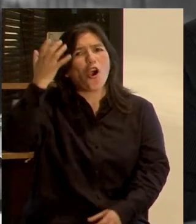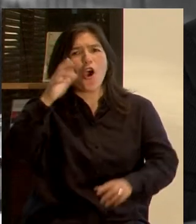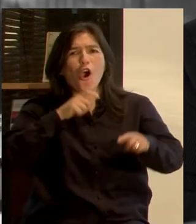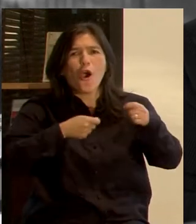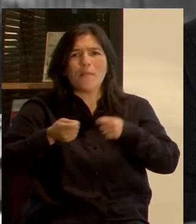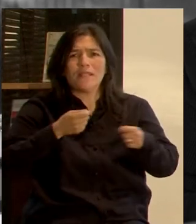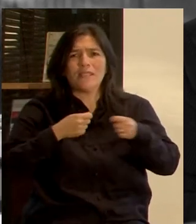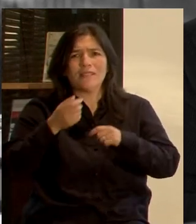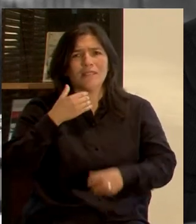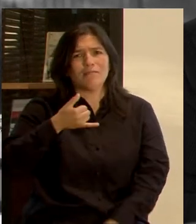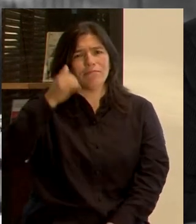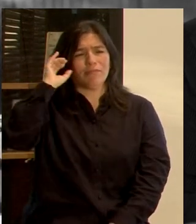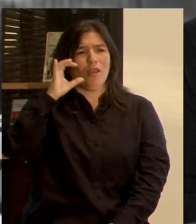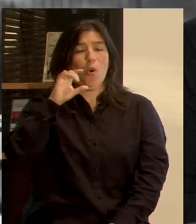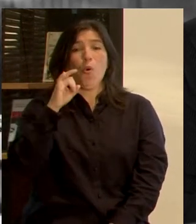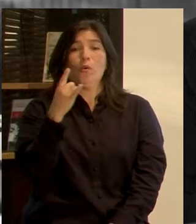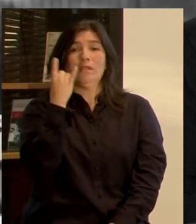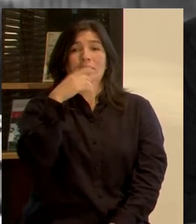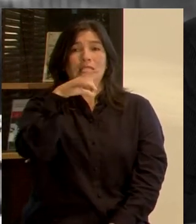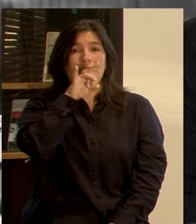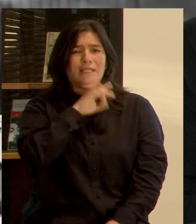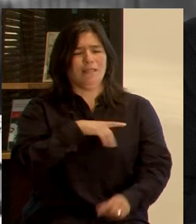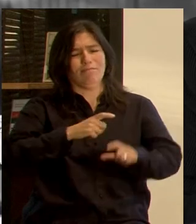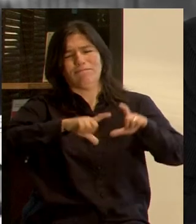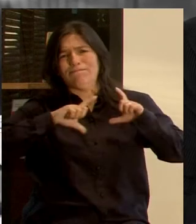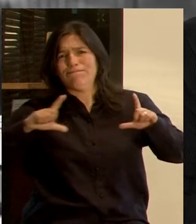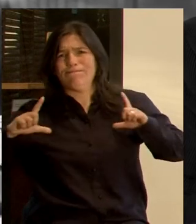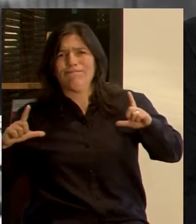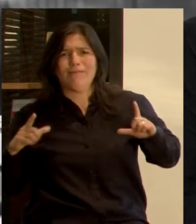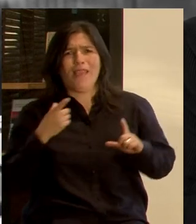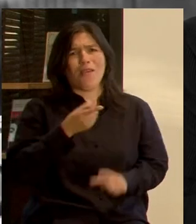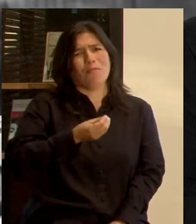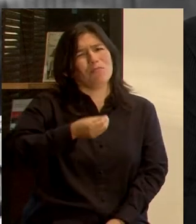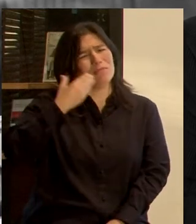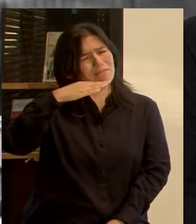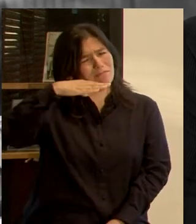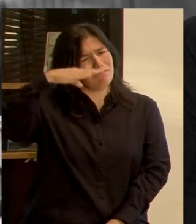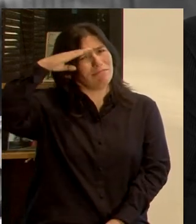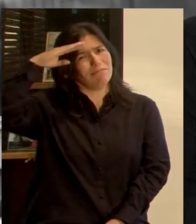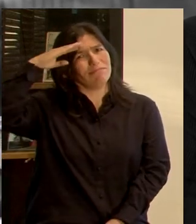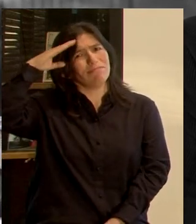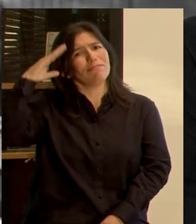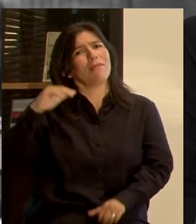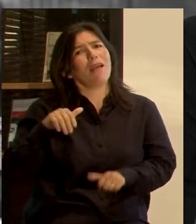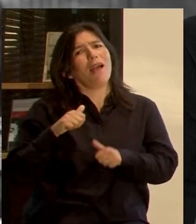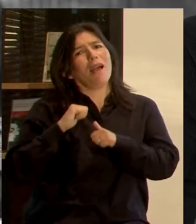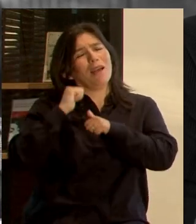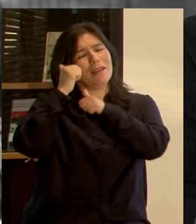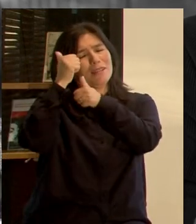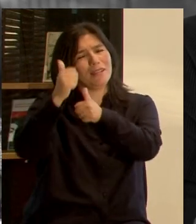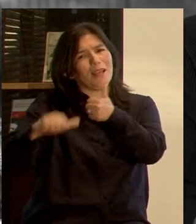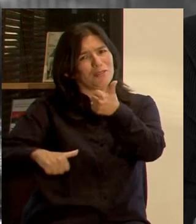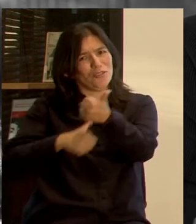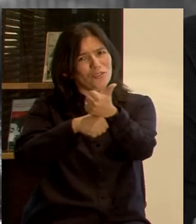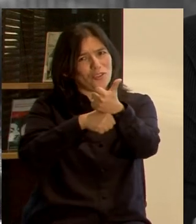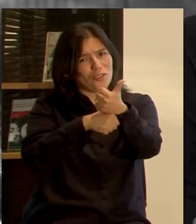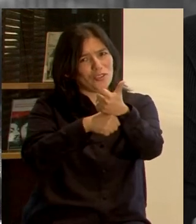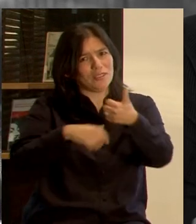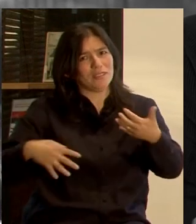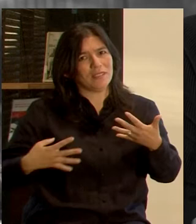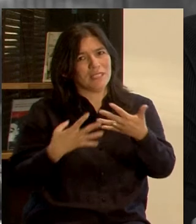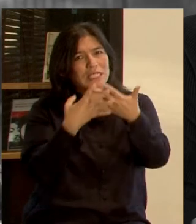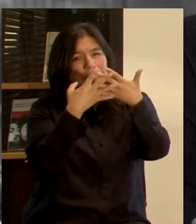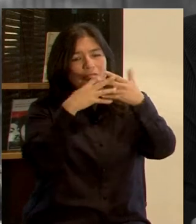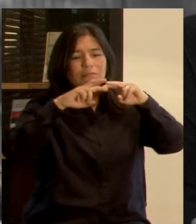licenciado en Economía de la Universidad de Chile. Ahora, Arturo tiene vasta experiencia como asesor en el sector público y coordina la red de investigación